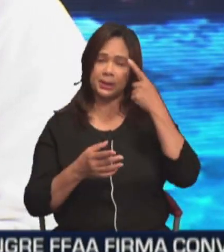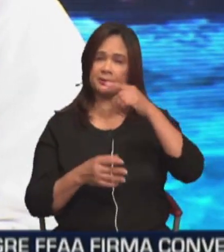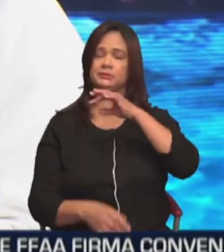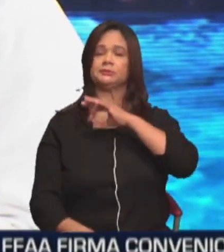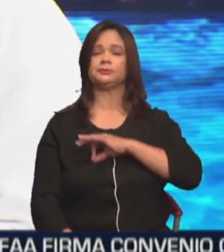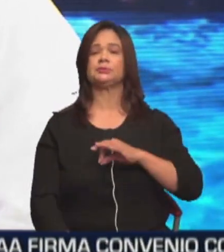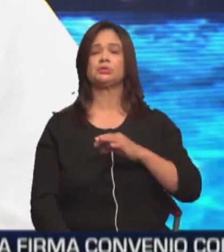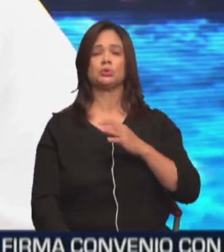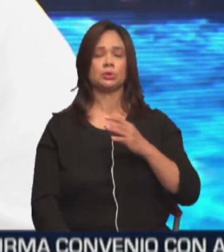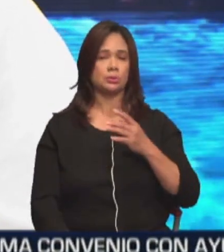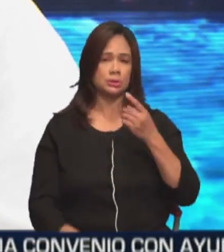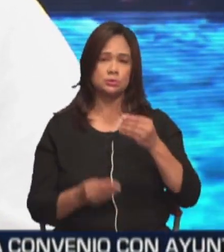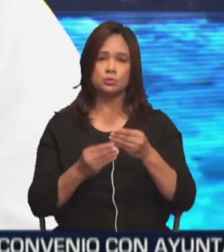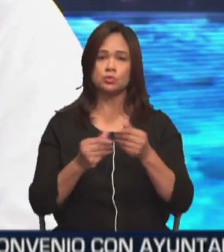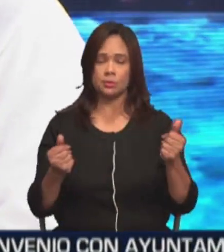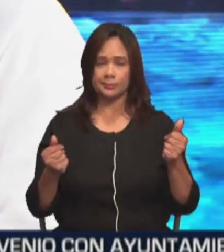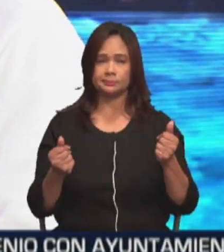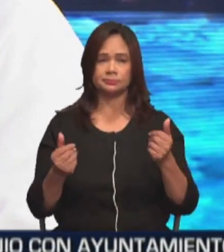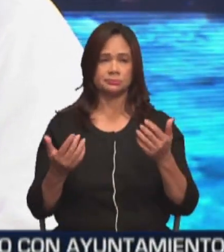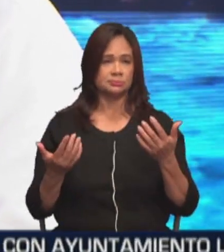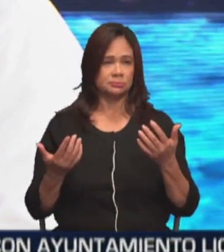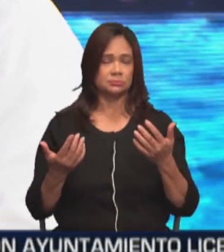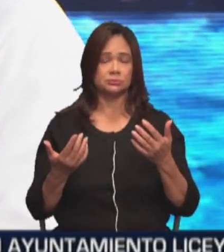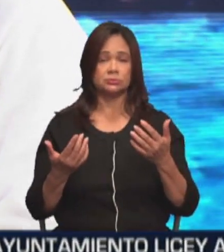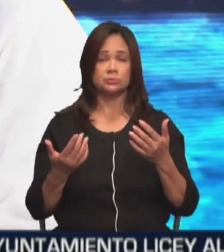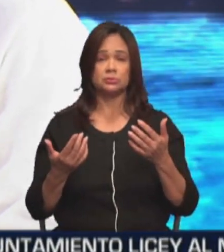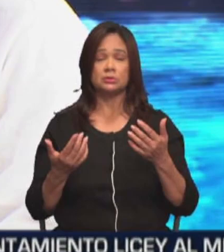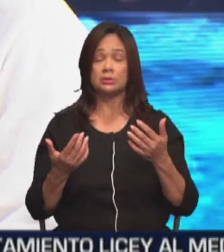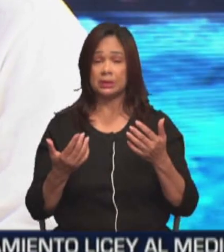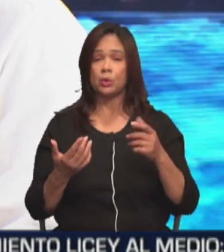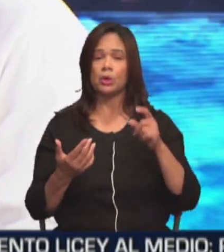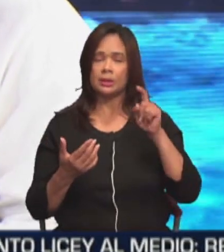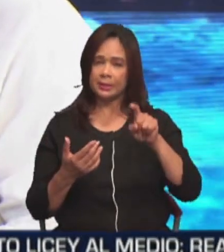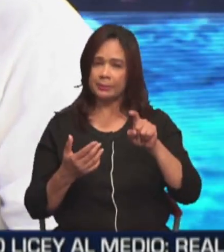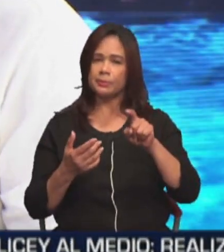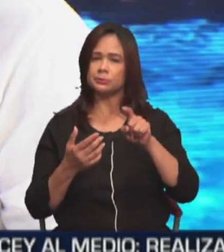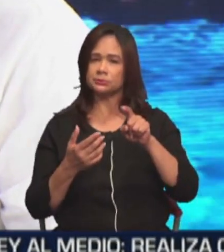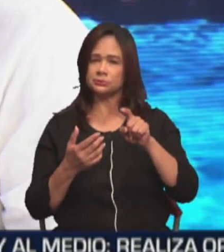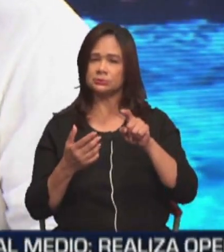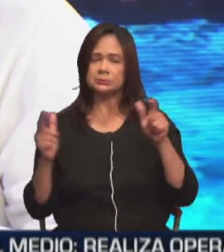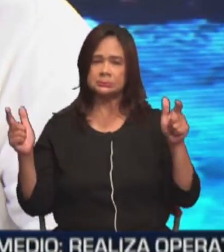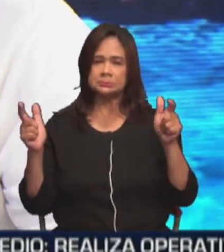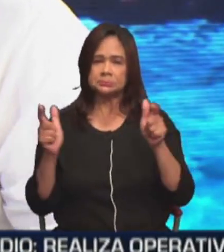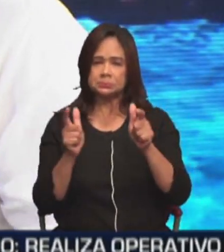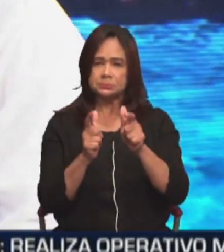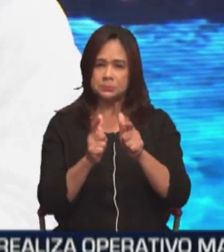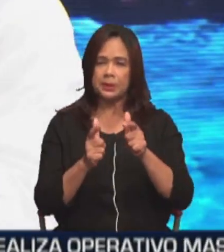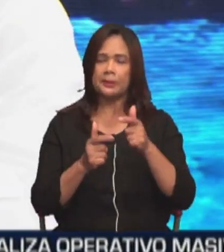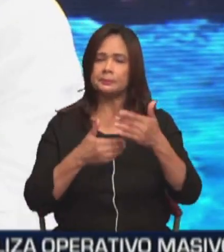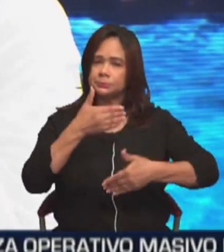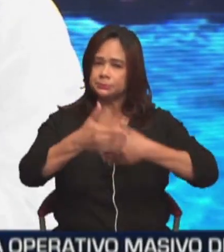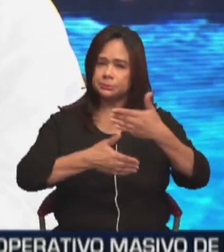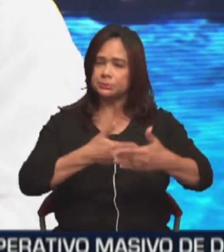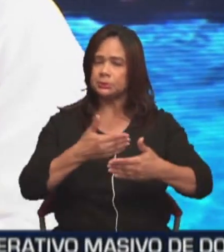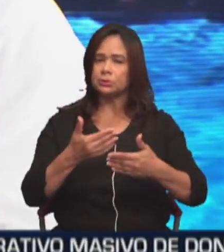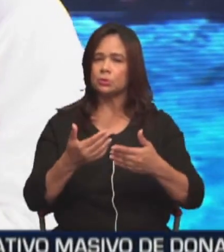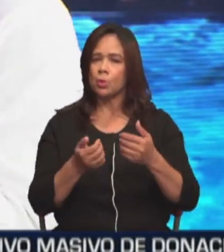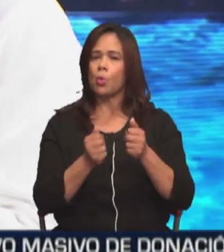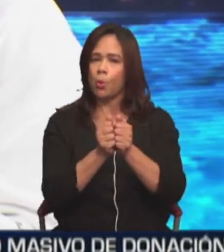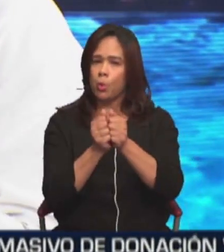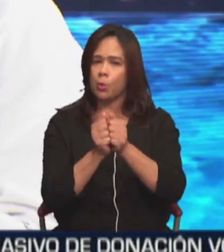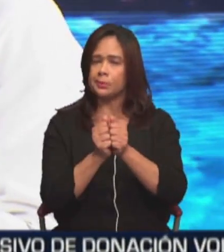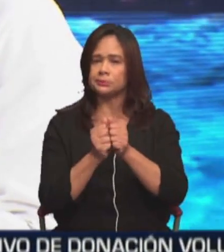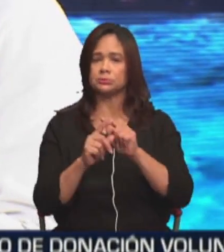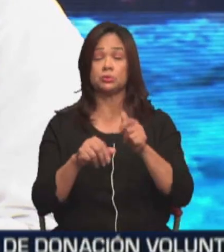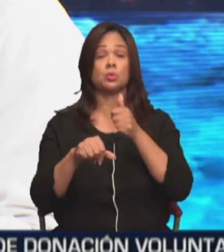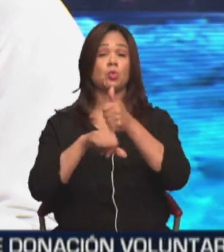buscar una solución. No hay una gran solución. Lo que debemos tener, pequeñas, que son las que hay ahora, y ver cómo... No es